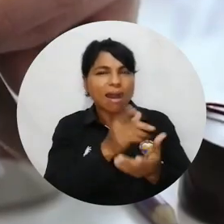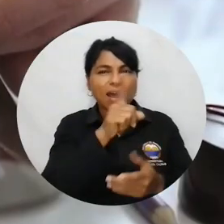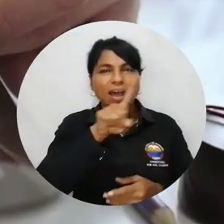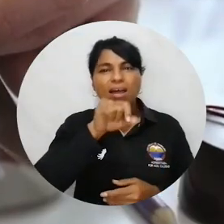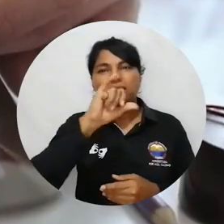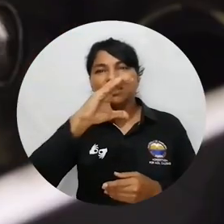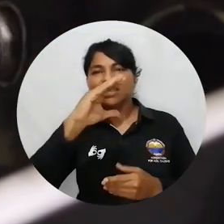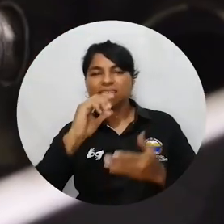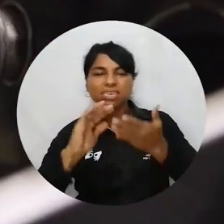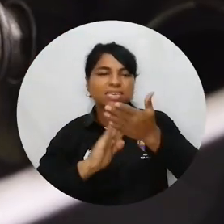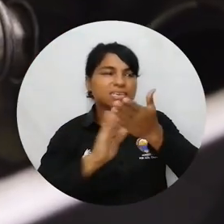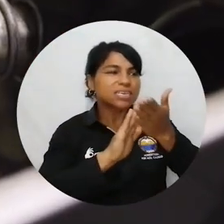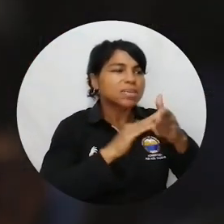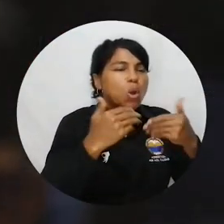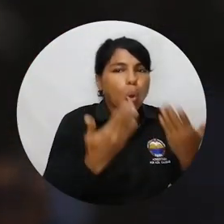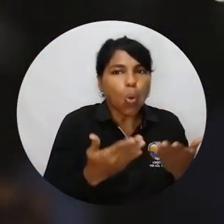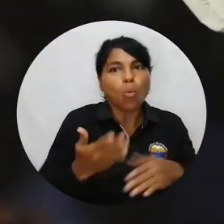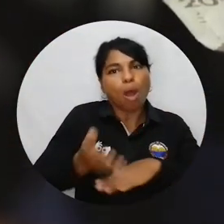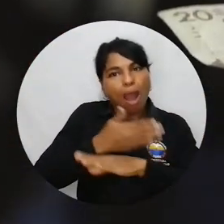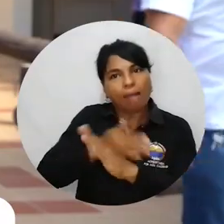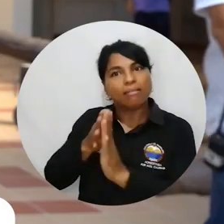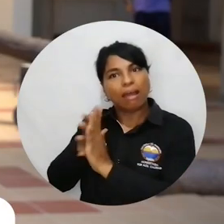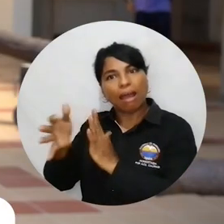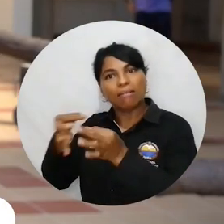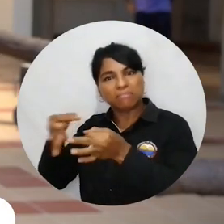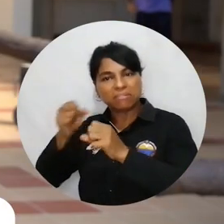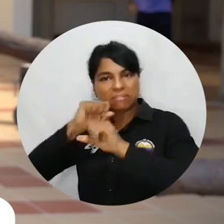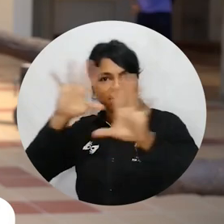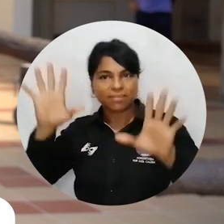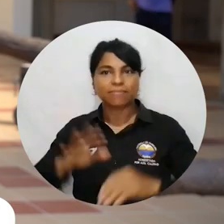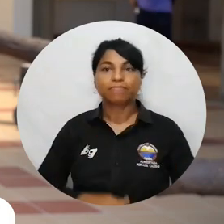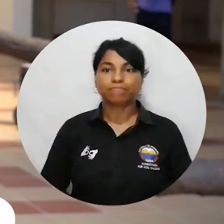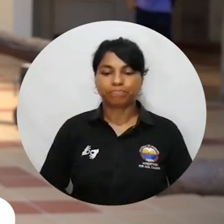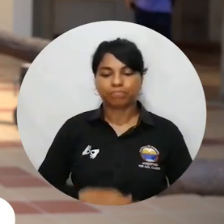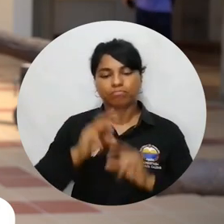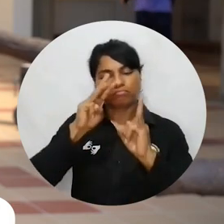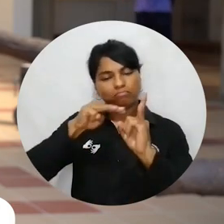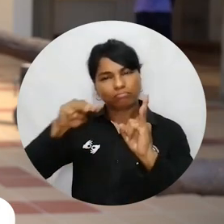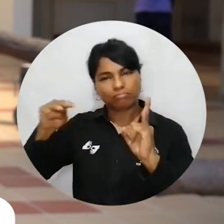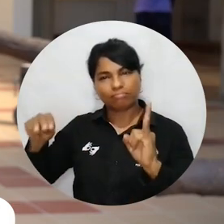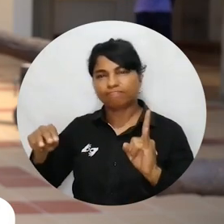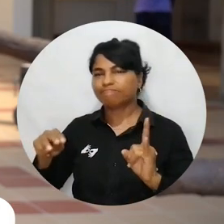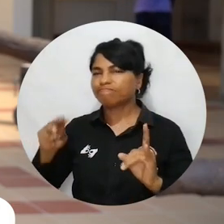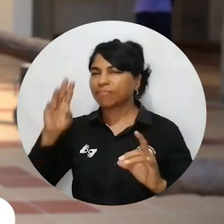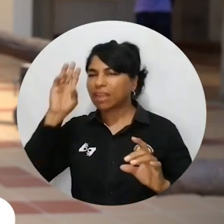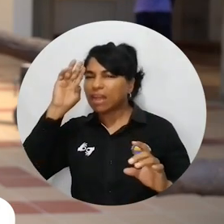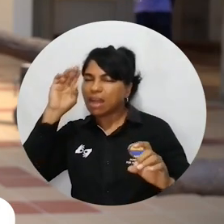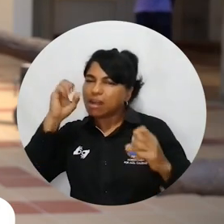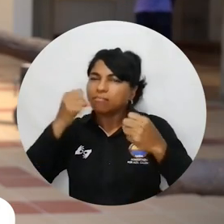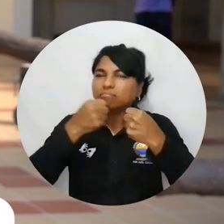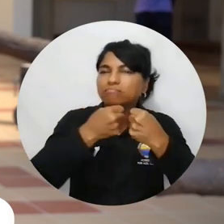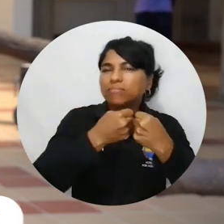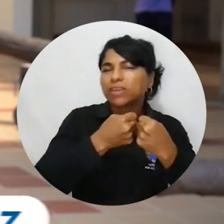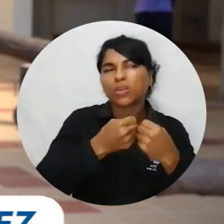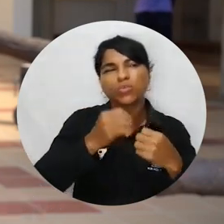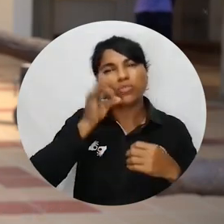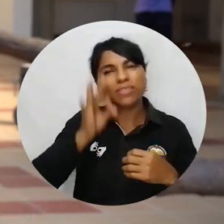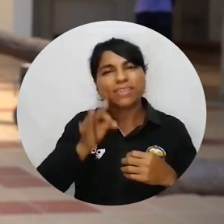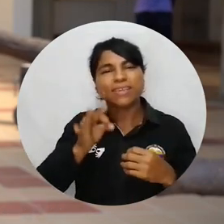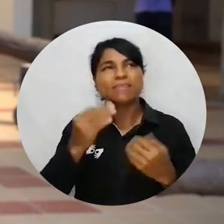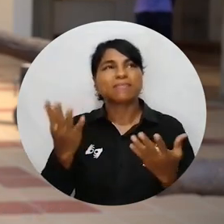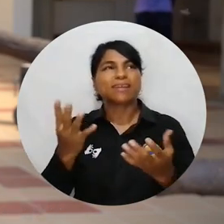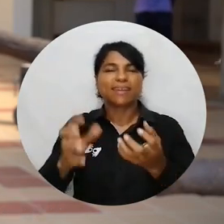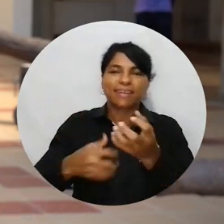y Comercio para resolver cualquier problema que tenga y de esta manera solucionarlo de la manera más eficaz. Así que los invito a todos